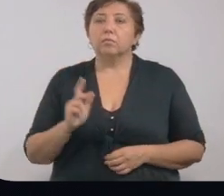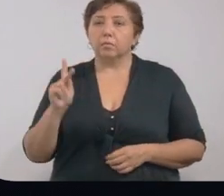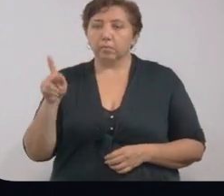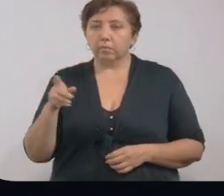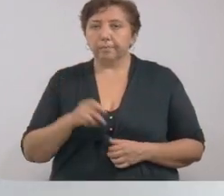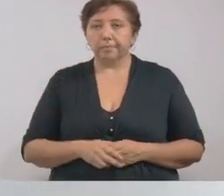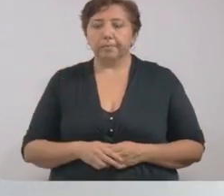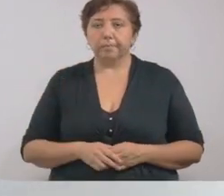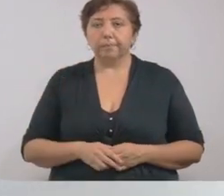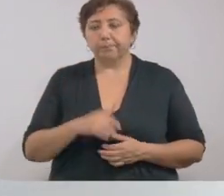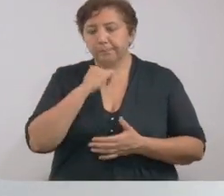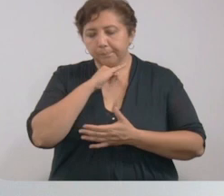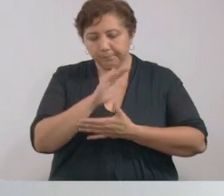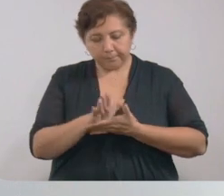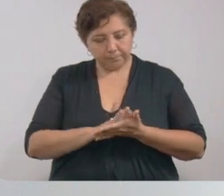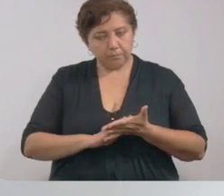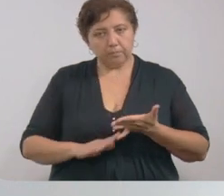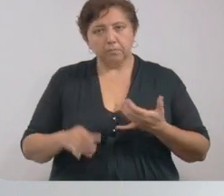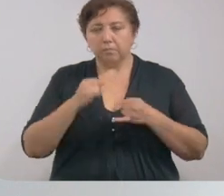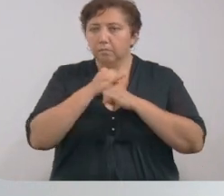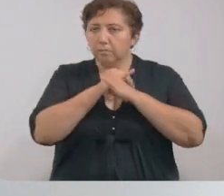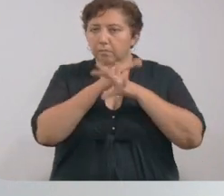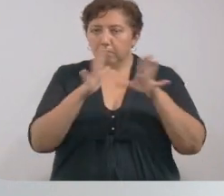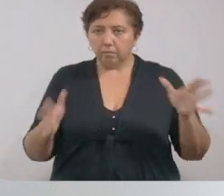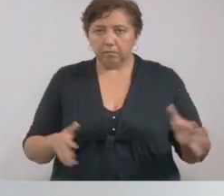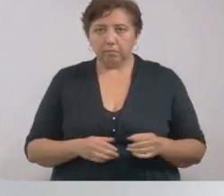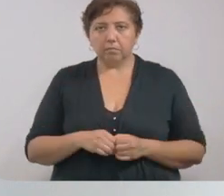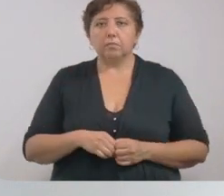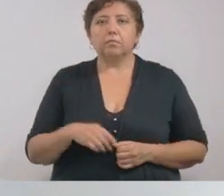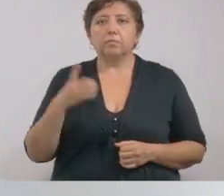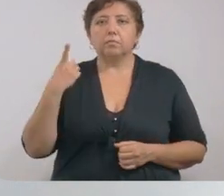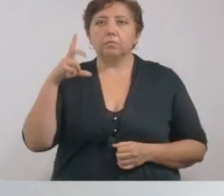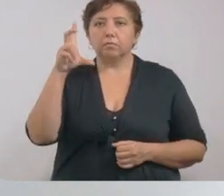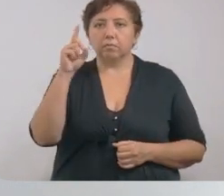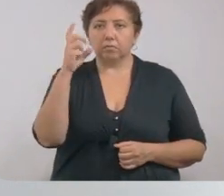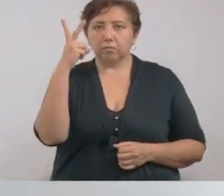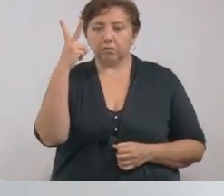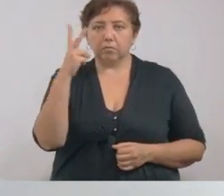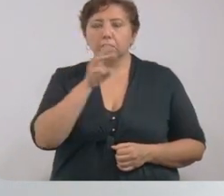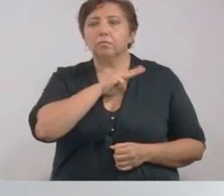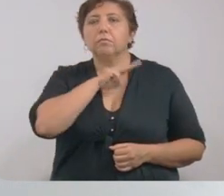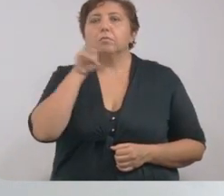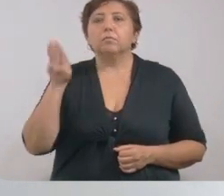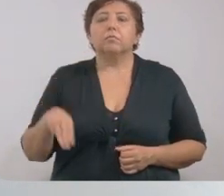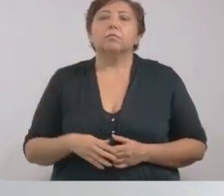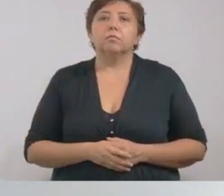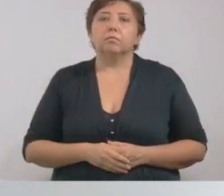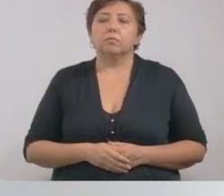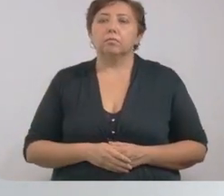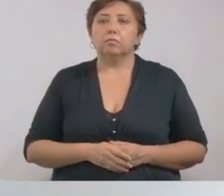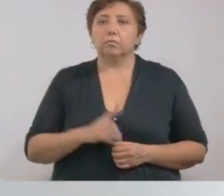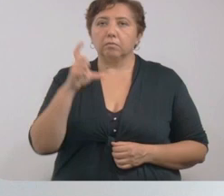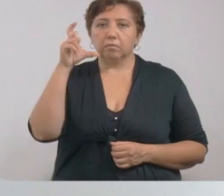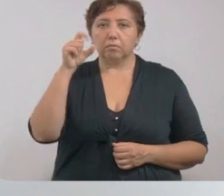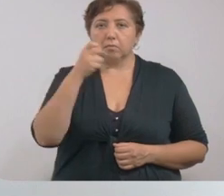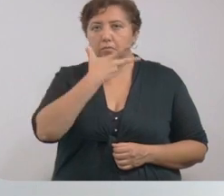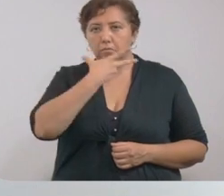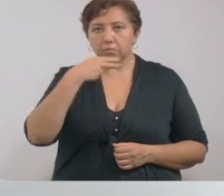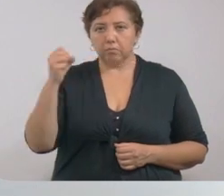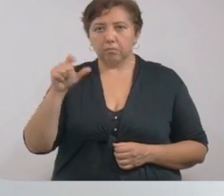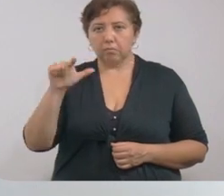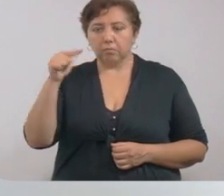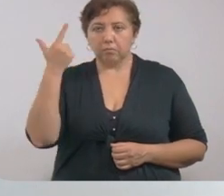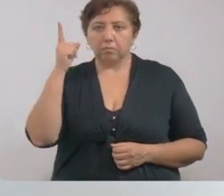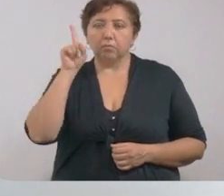zona poniente. Lamentablemente, en este parte médico informamos de 32 fallecimientos. Son 20 hombres